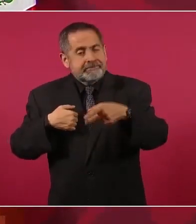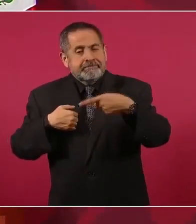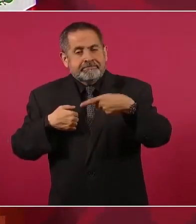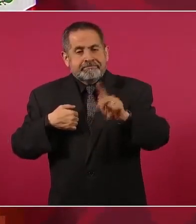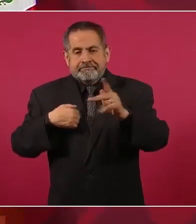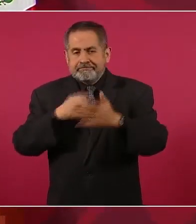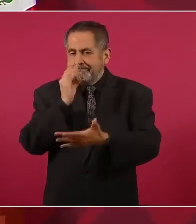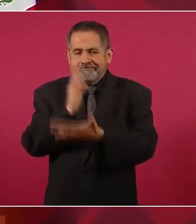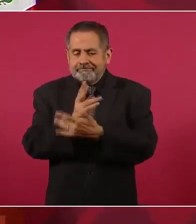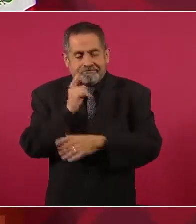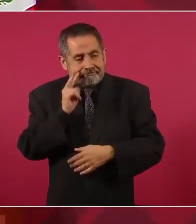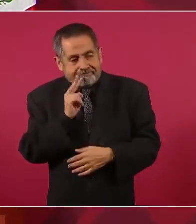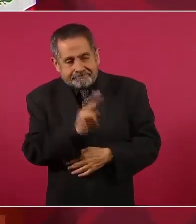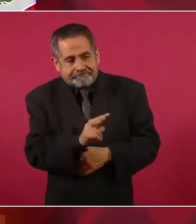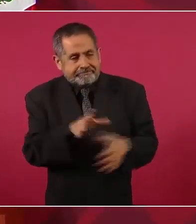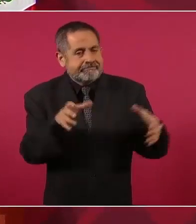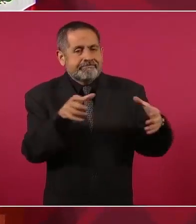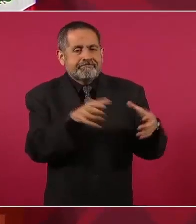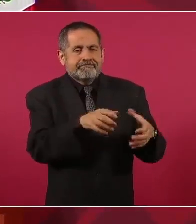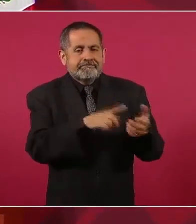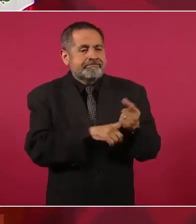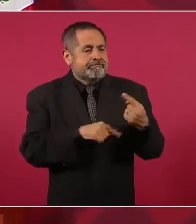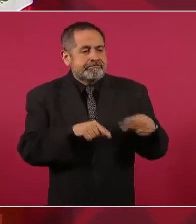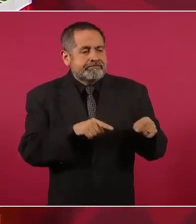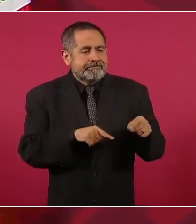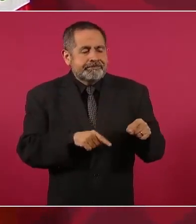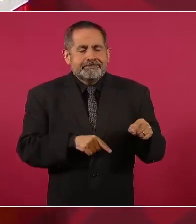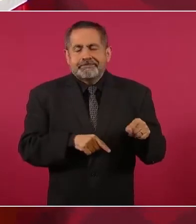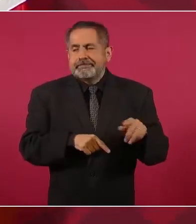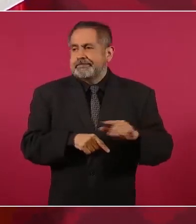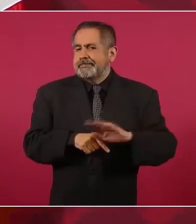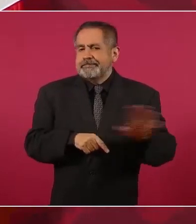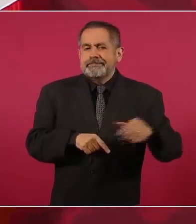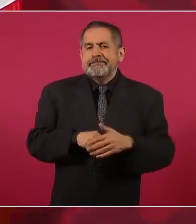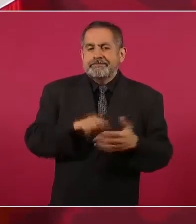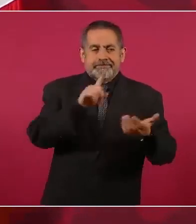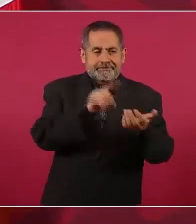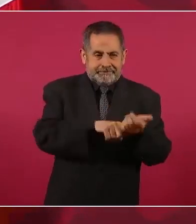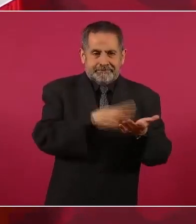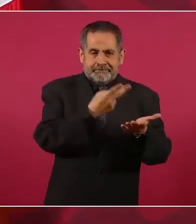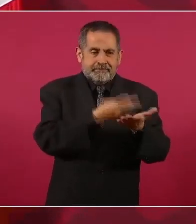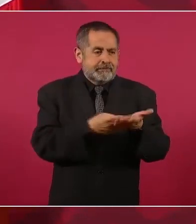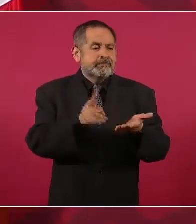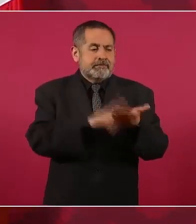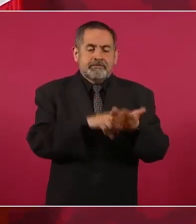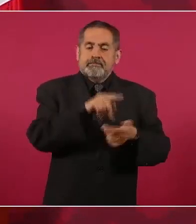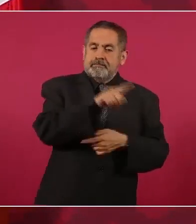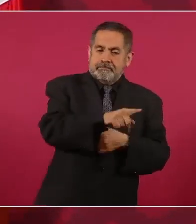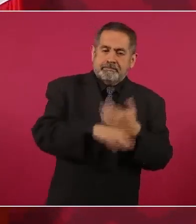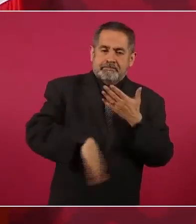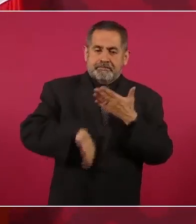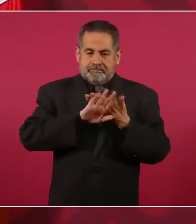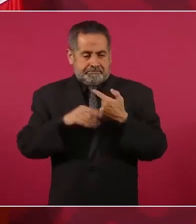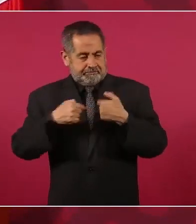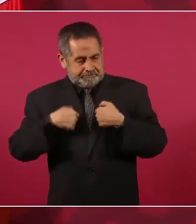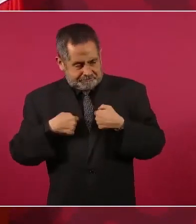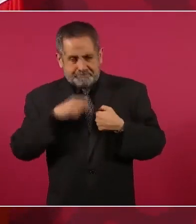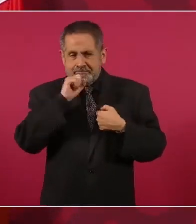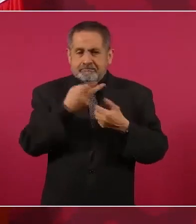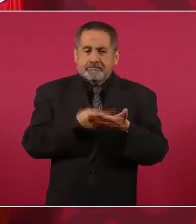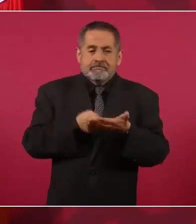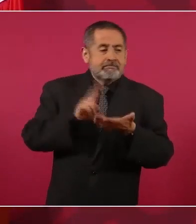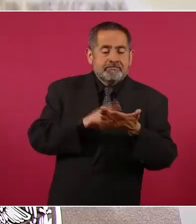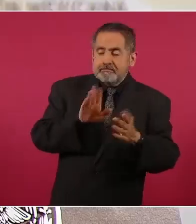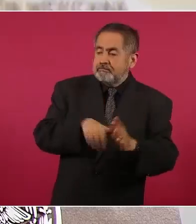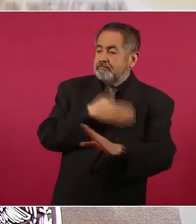tenía también otro propósito la